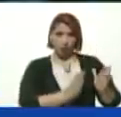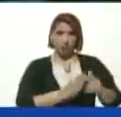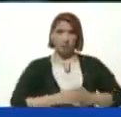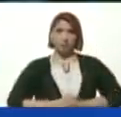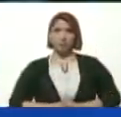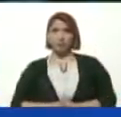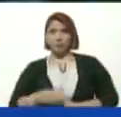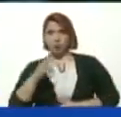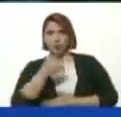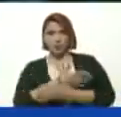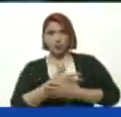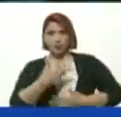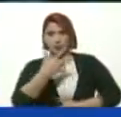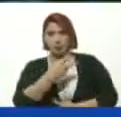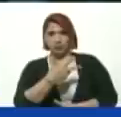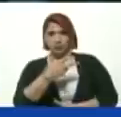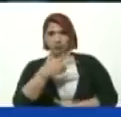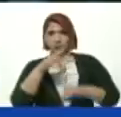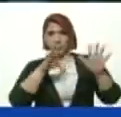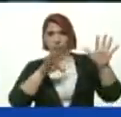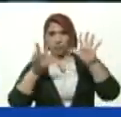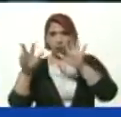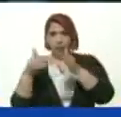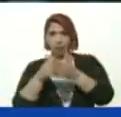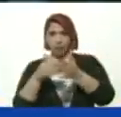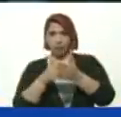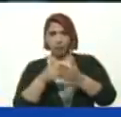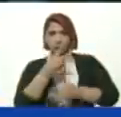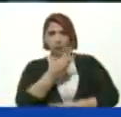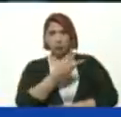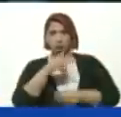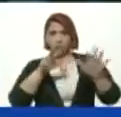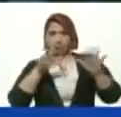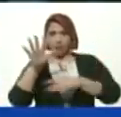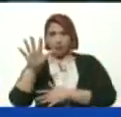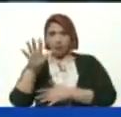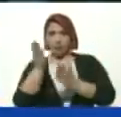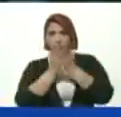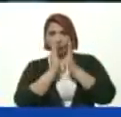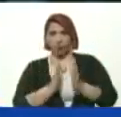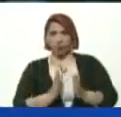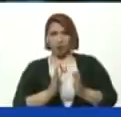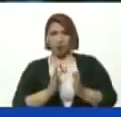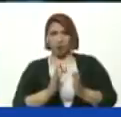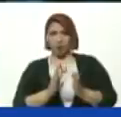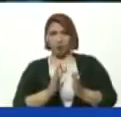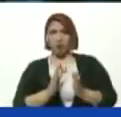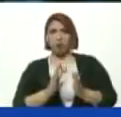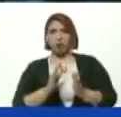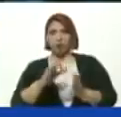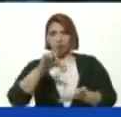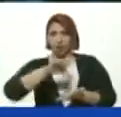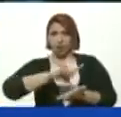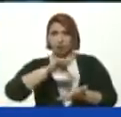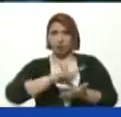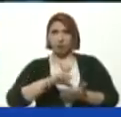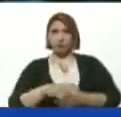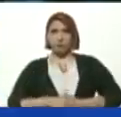2.398.285 Estudiantes En la educación Media General